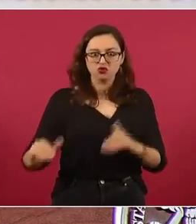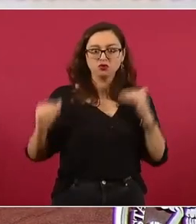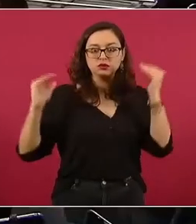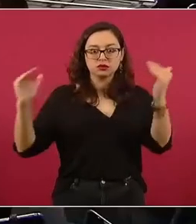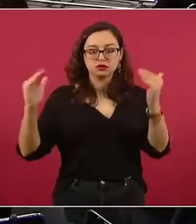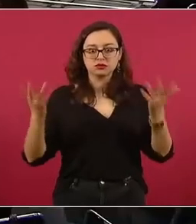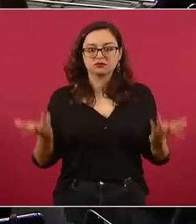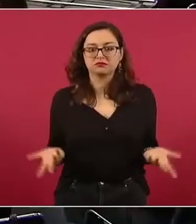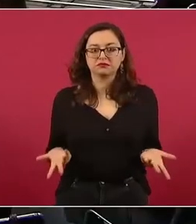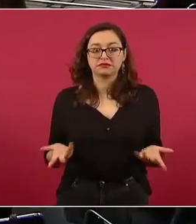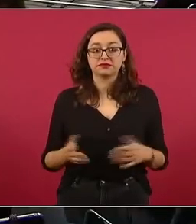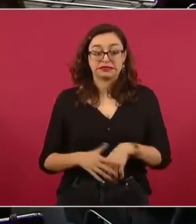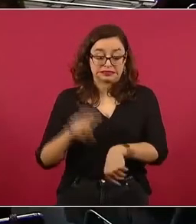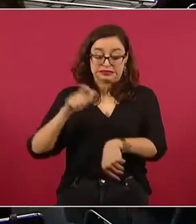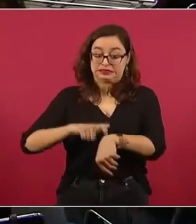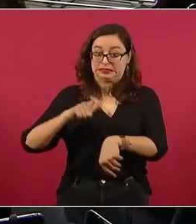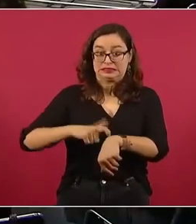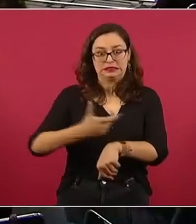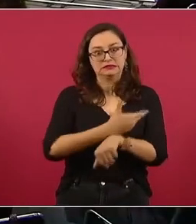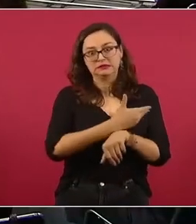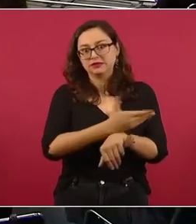Ya nos pasamos del tiempo.